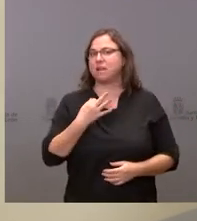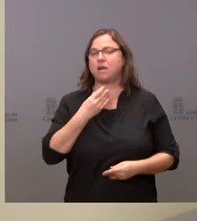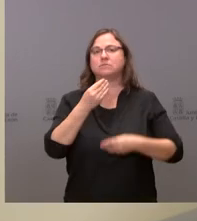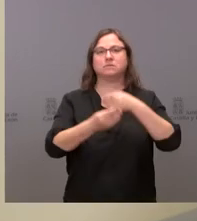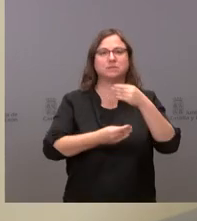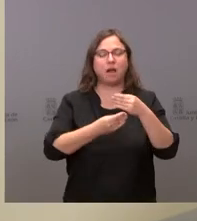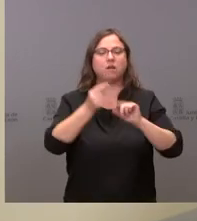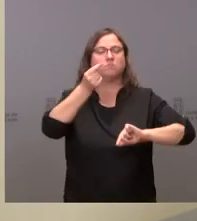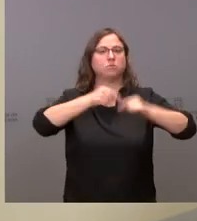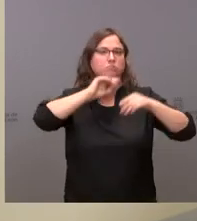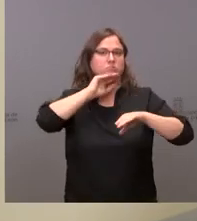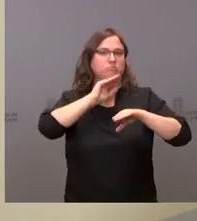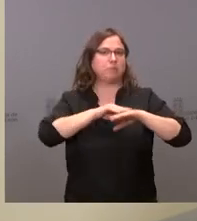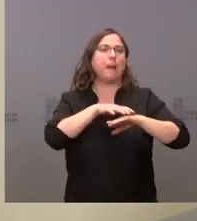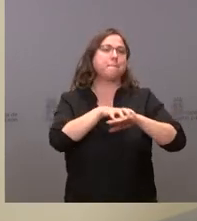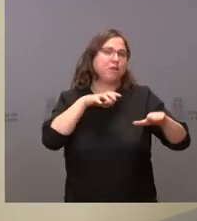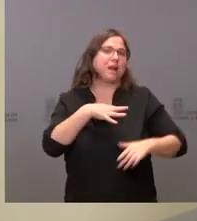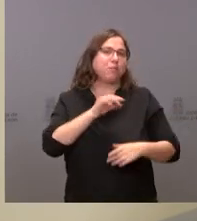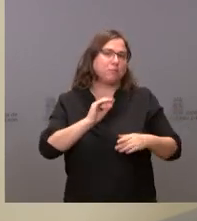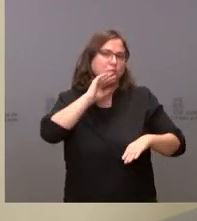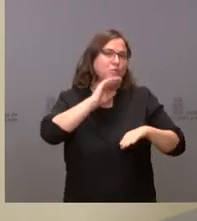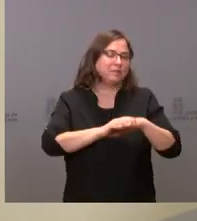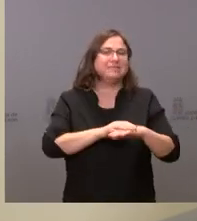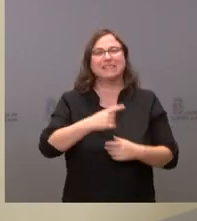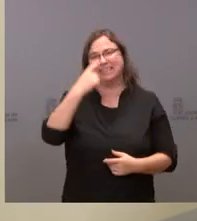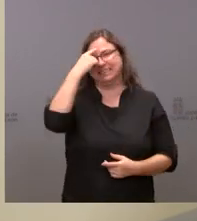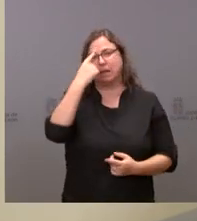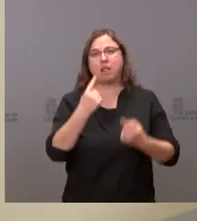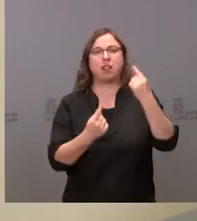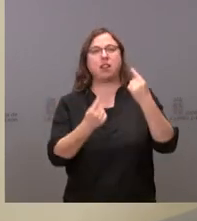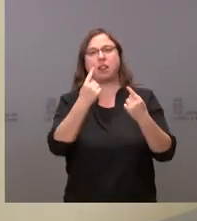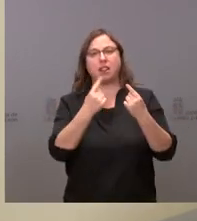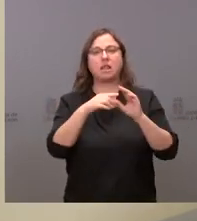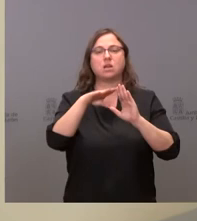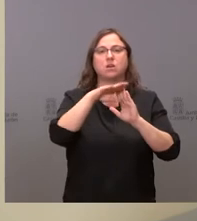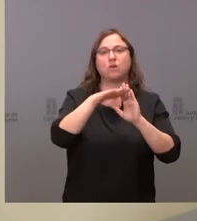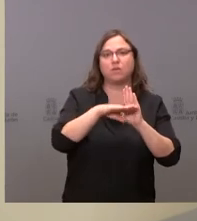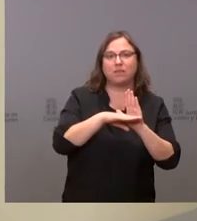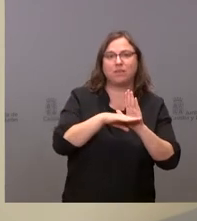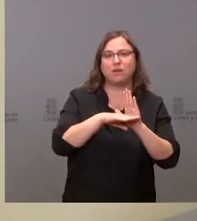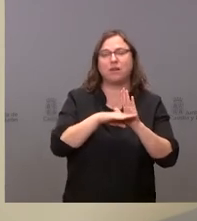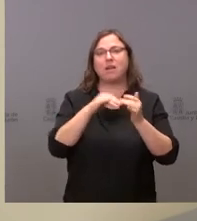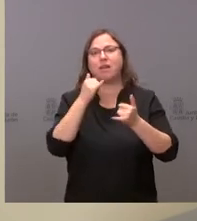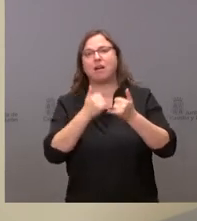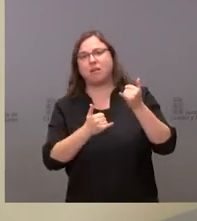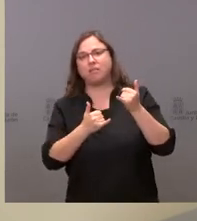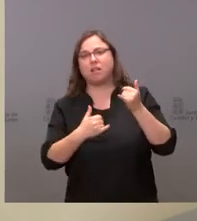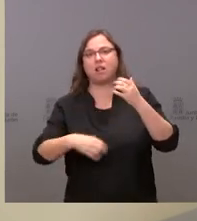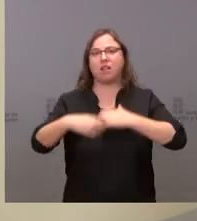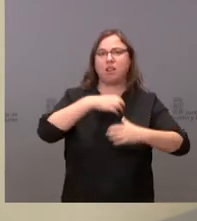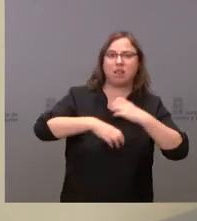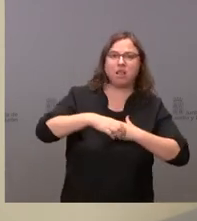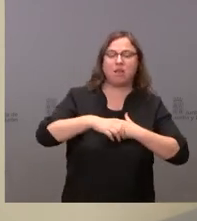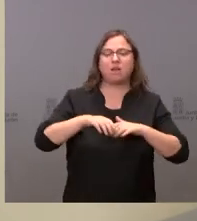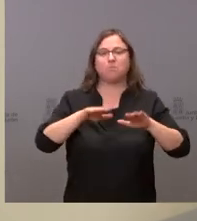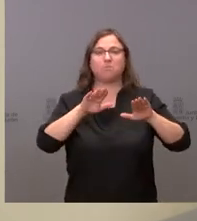el presupuesto en el mayor porcentaje posible sabe que hay algunas condiciones que hacen que se enlentezcan o que no se enlentezcan algunas